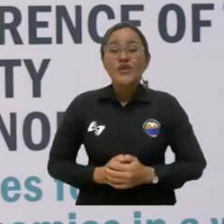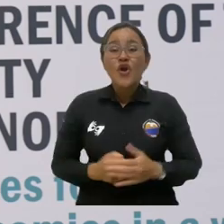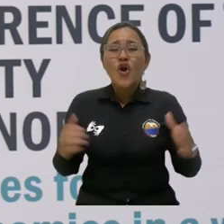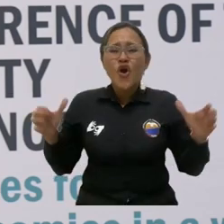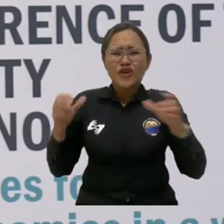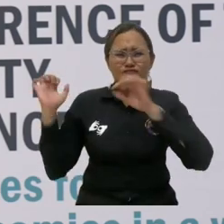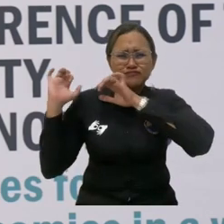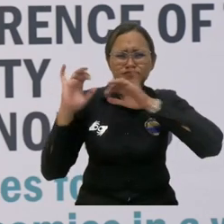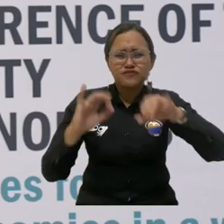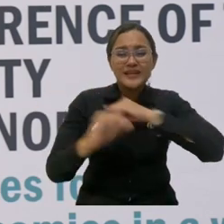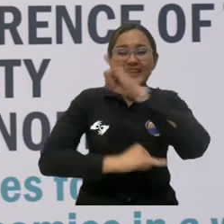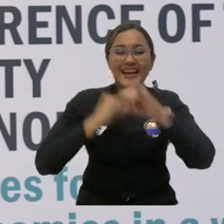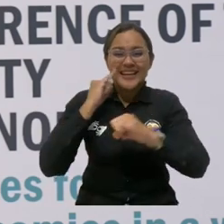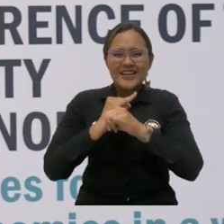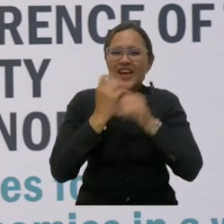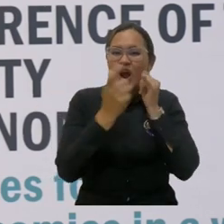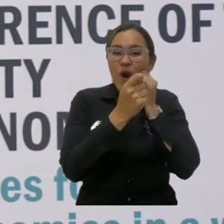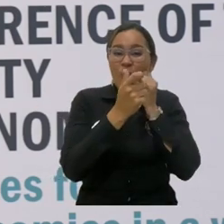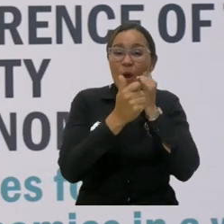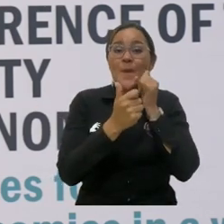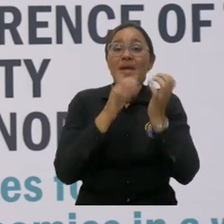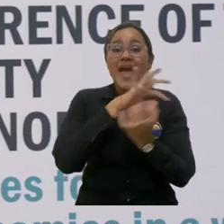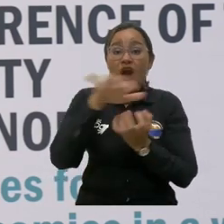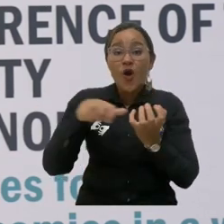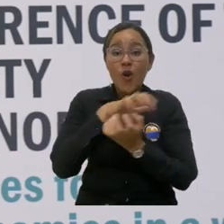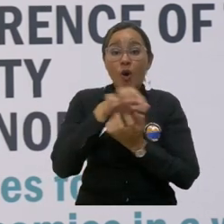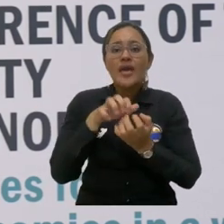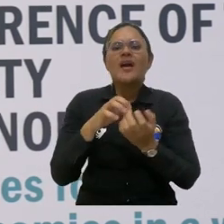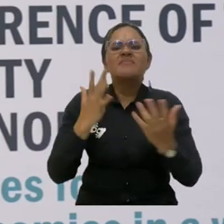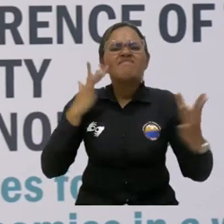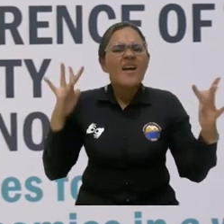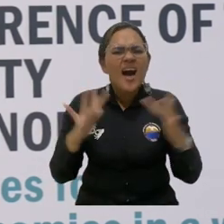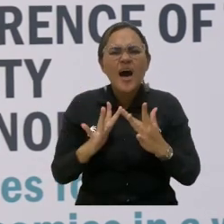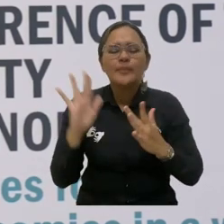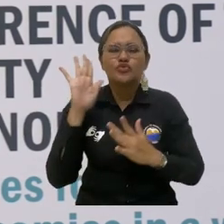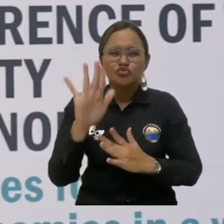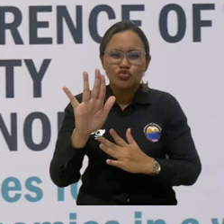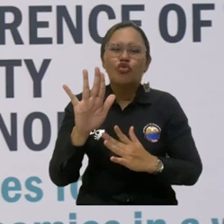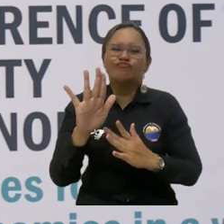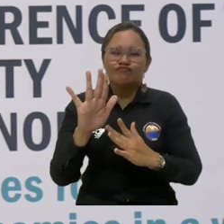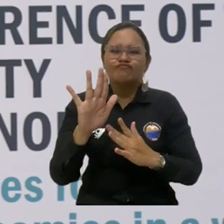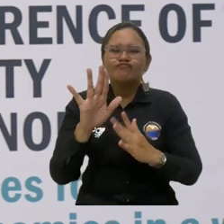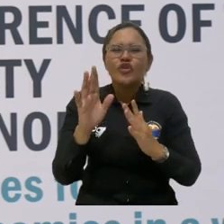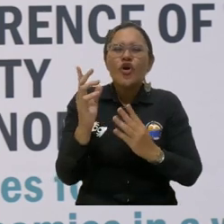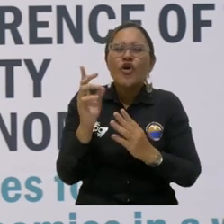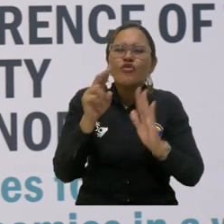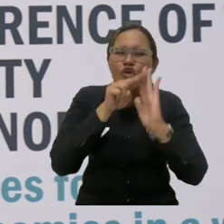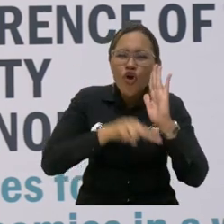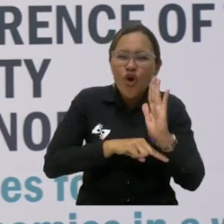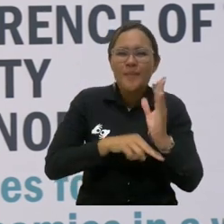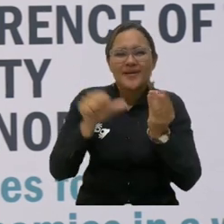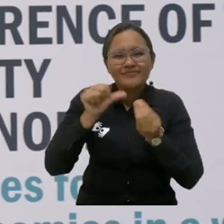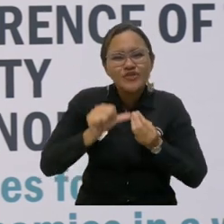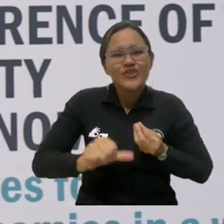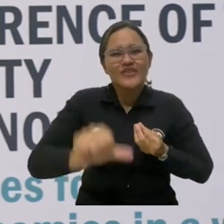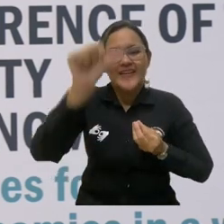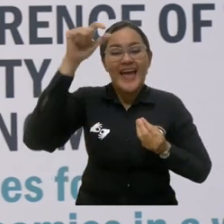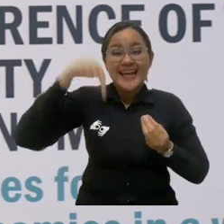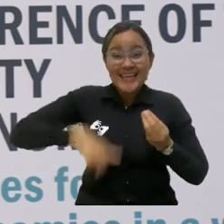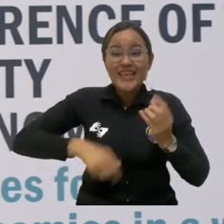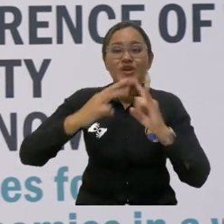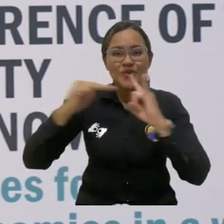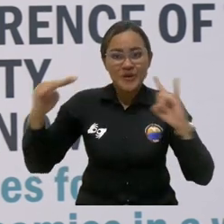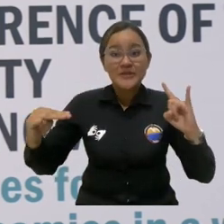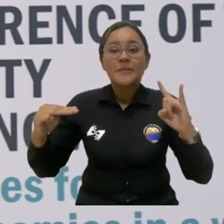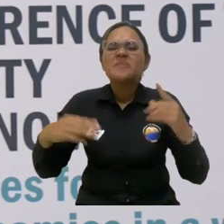El Congreso Internacional de Economía Ecológica corresponde exactamente con la política de sostenibilidad que tiene la